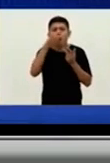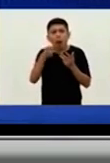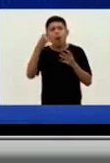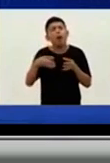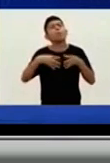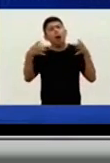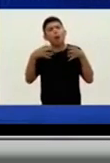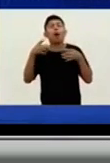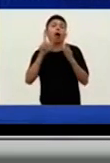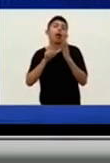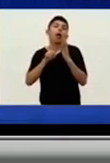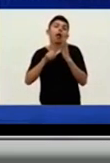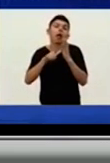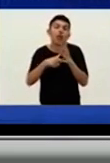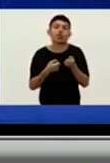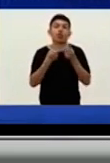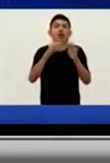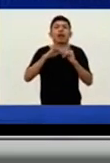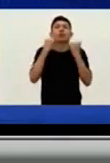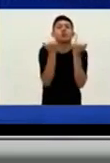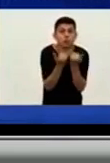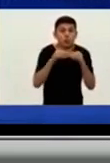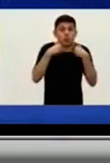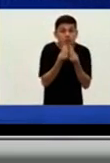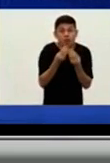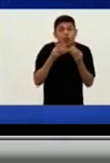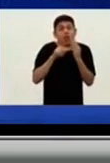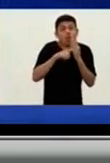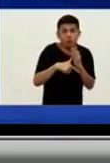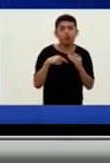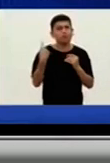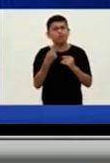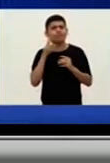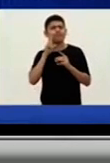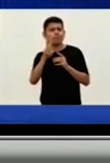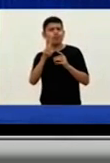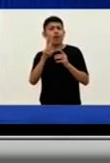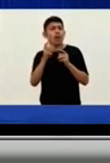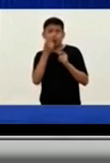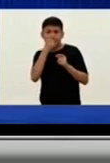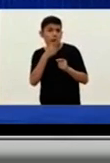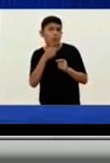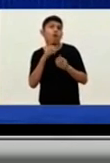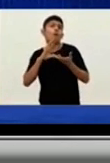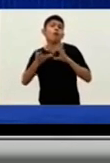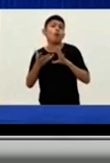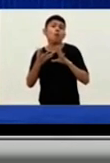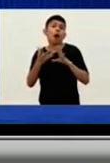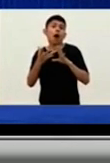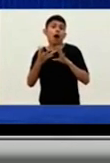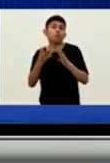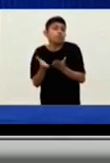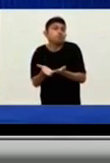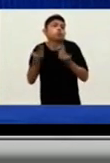demora en el diagnóstico. Entonces, este criterio clínico epidemiológico que se usa en todo el territorio nacional, lo utilizamos para llegar más